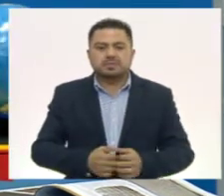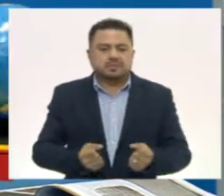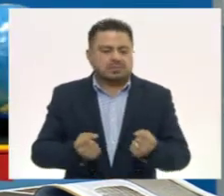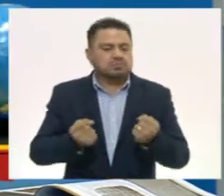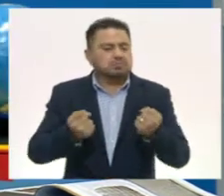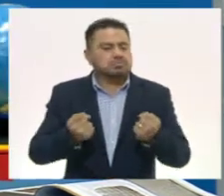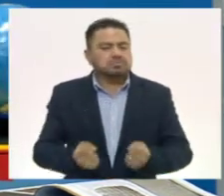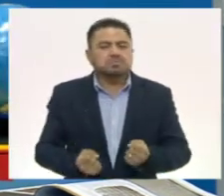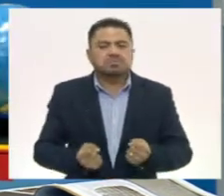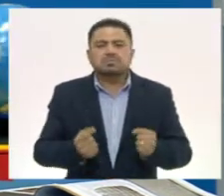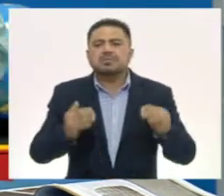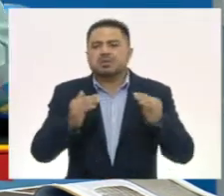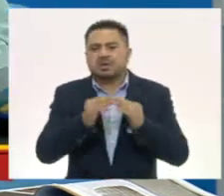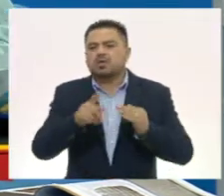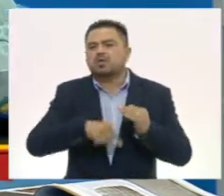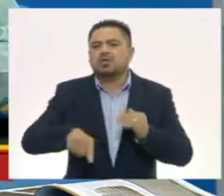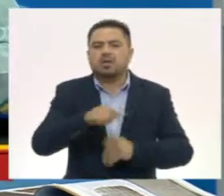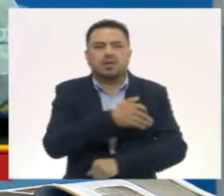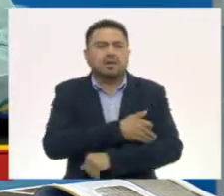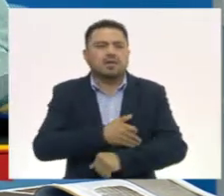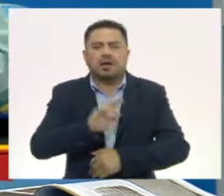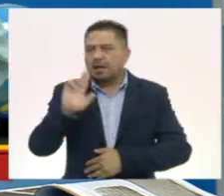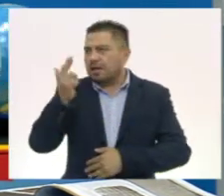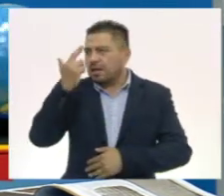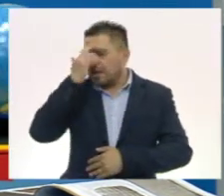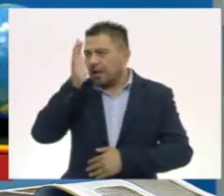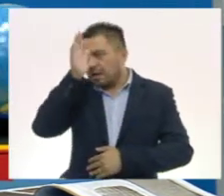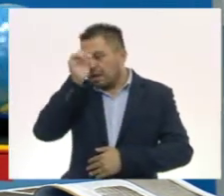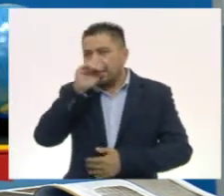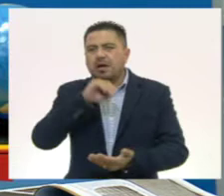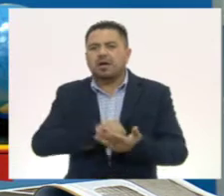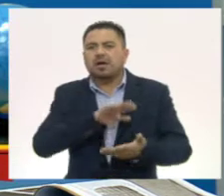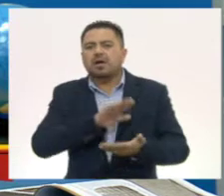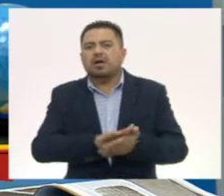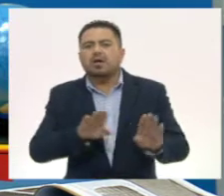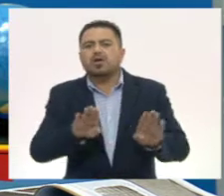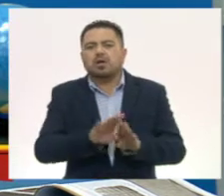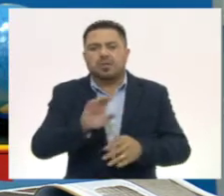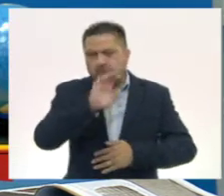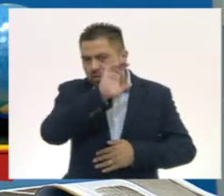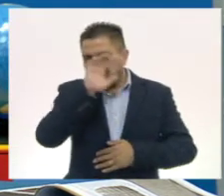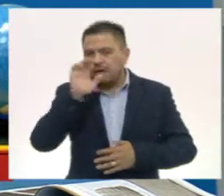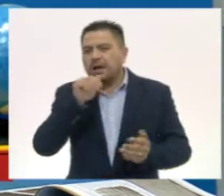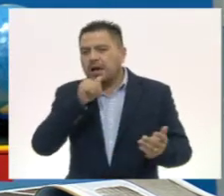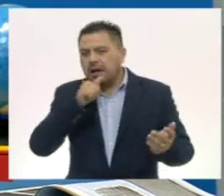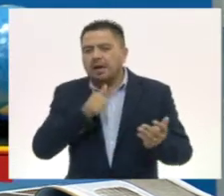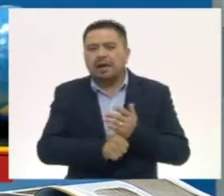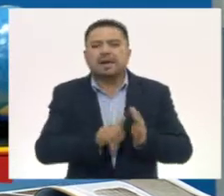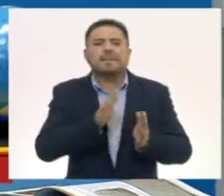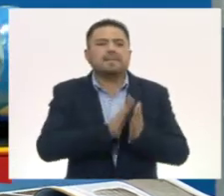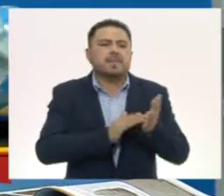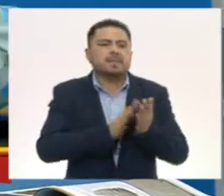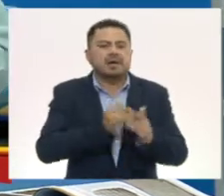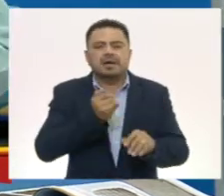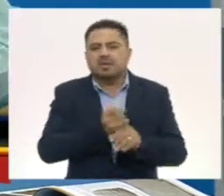¿Seguro que en casa tu familia guarda recuerdos como fotografías, cartas o documentos que dan cuenta de los